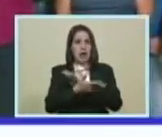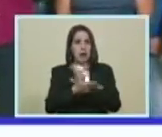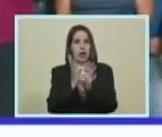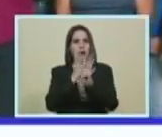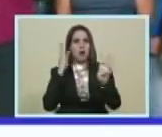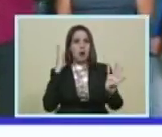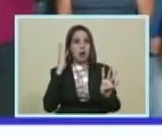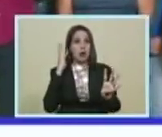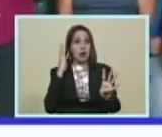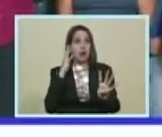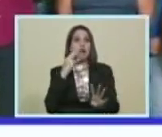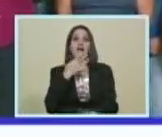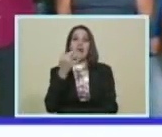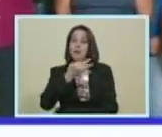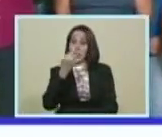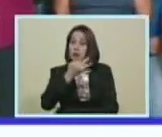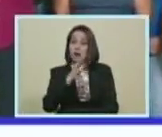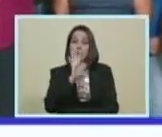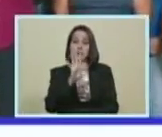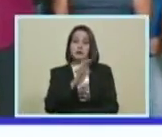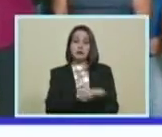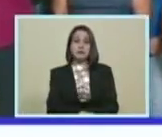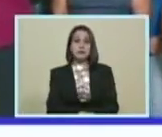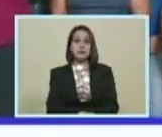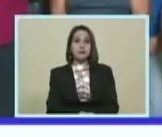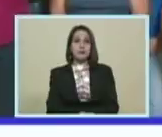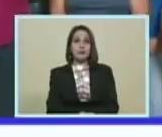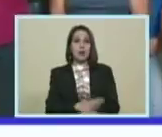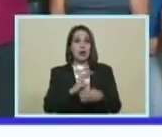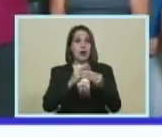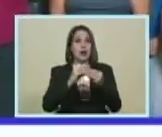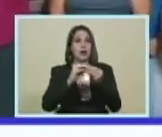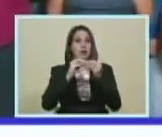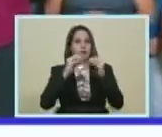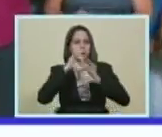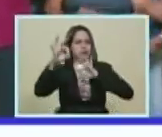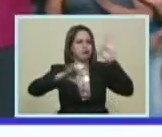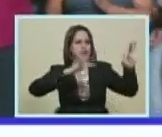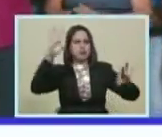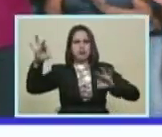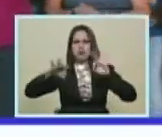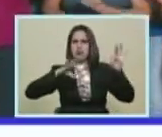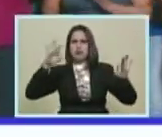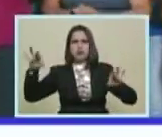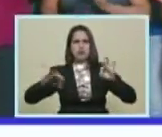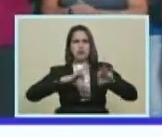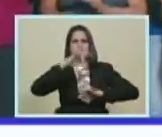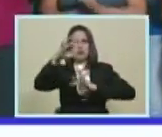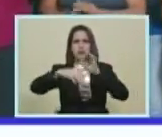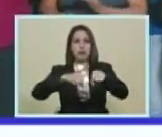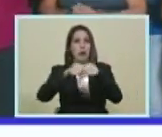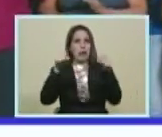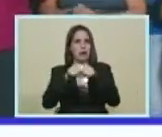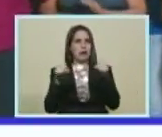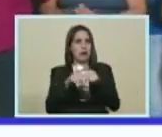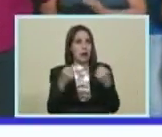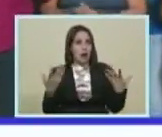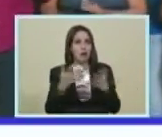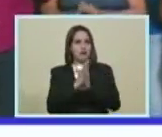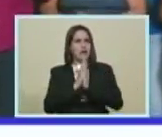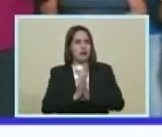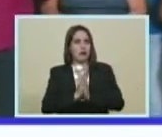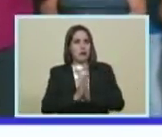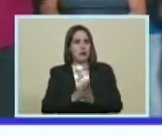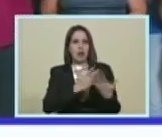colas Esa es la verdad Bueno Multipliquemos Por miles Las panaderías Comunales Adelante Compañero